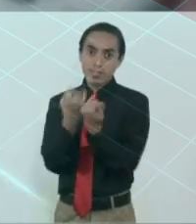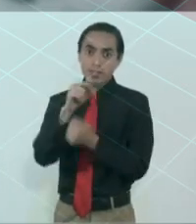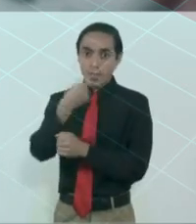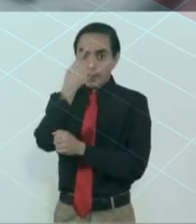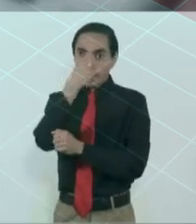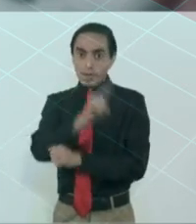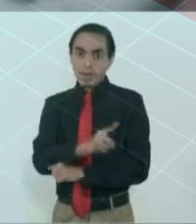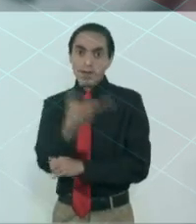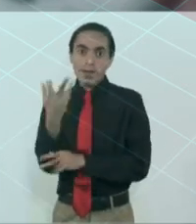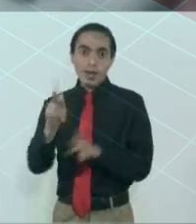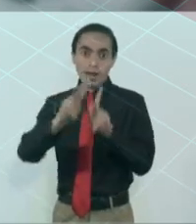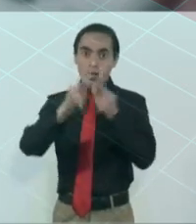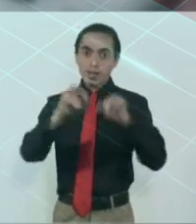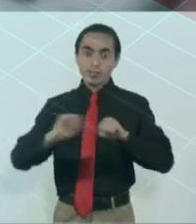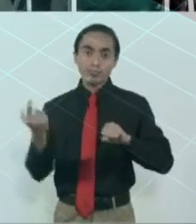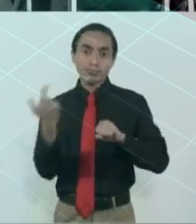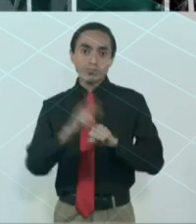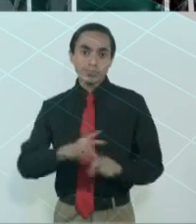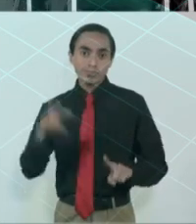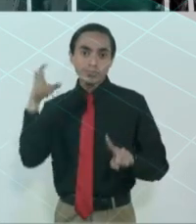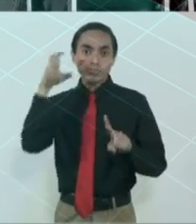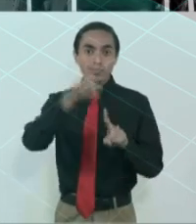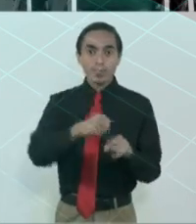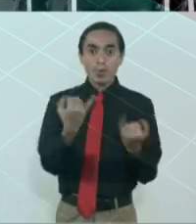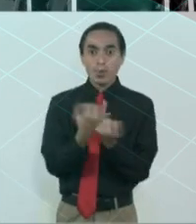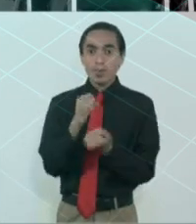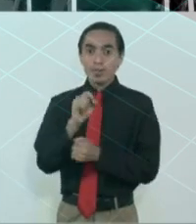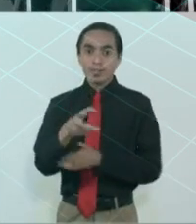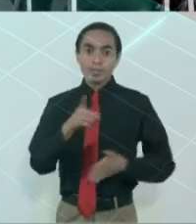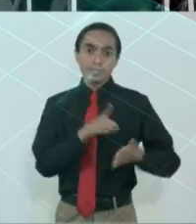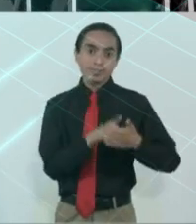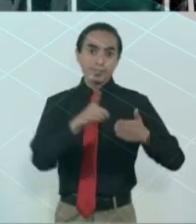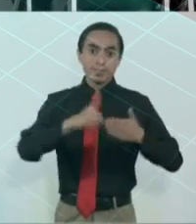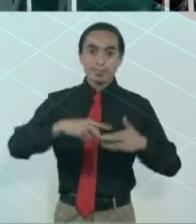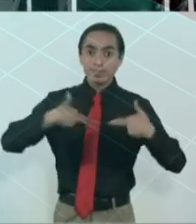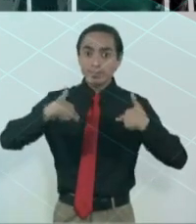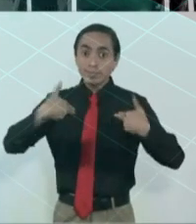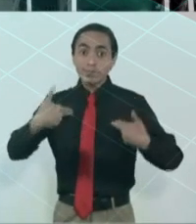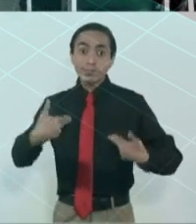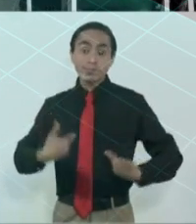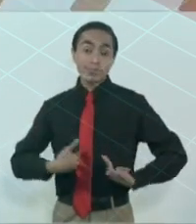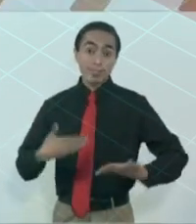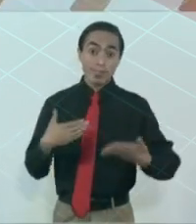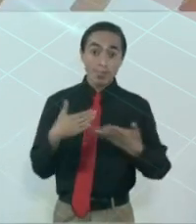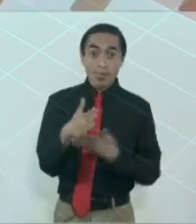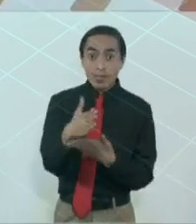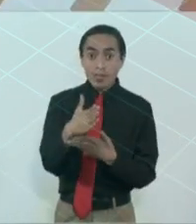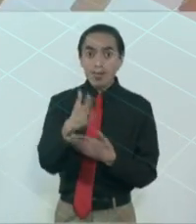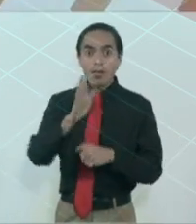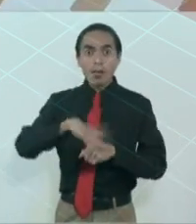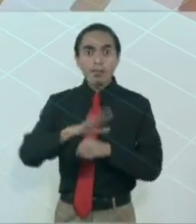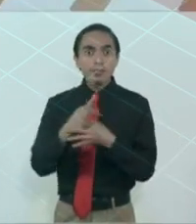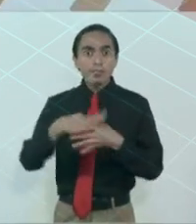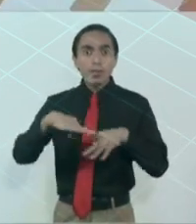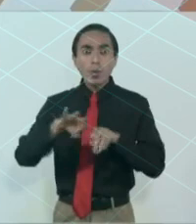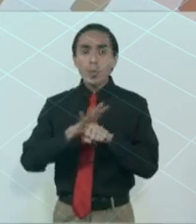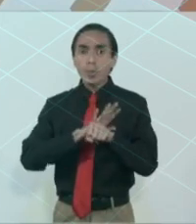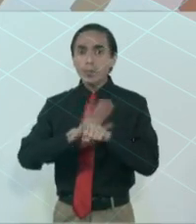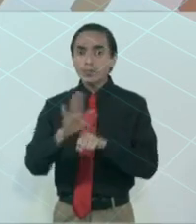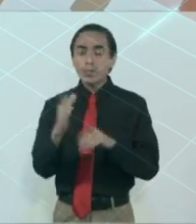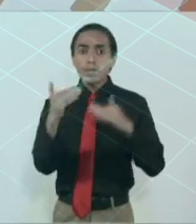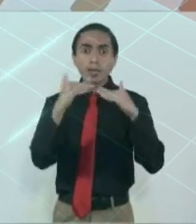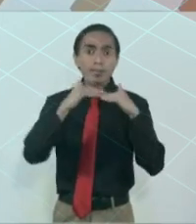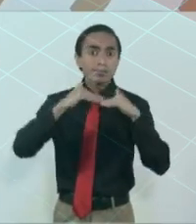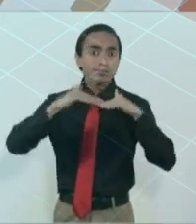paz social, el rescate de los derechos humanos y sobre todo la igualdad de todo sujeto